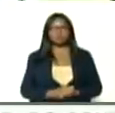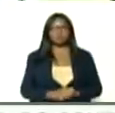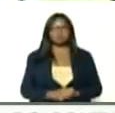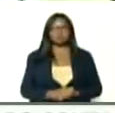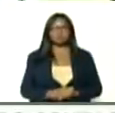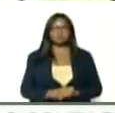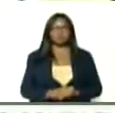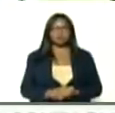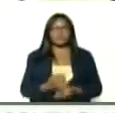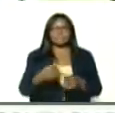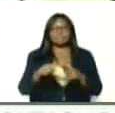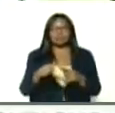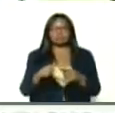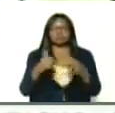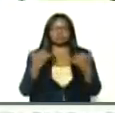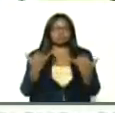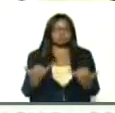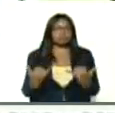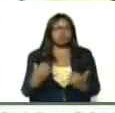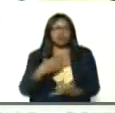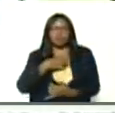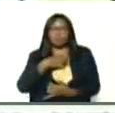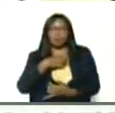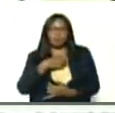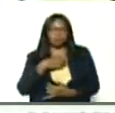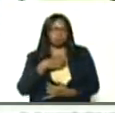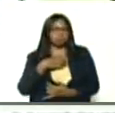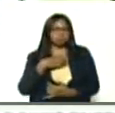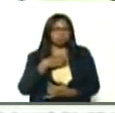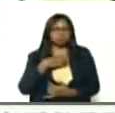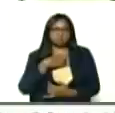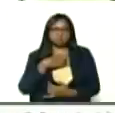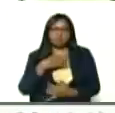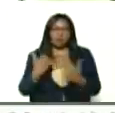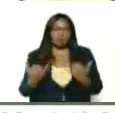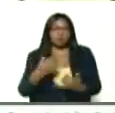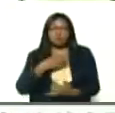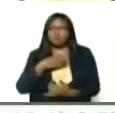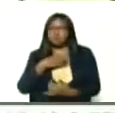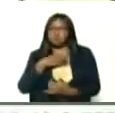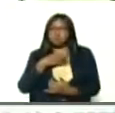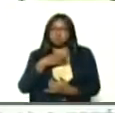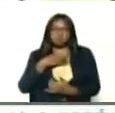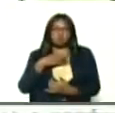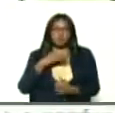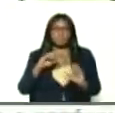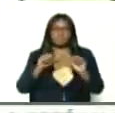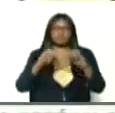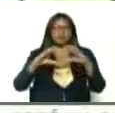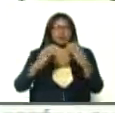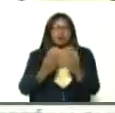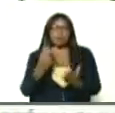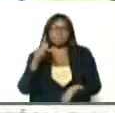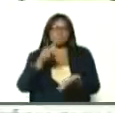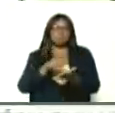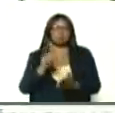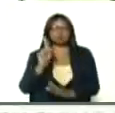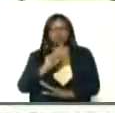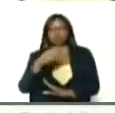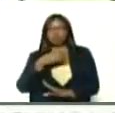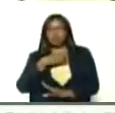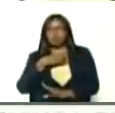pero por ahora, no es posible, por ahora no vamos, a iniciar clases presenciales,